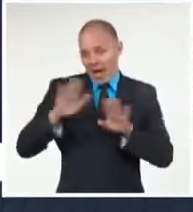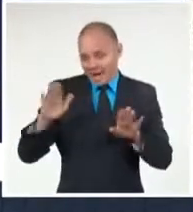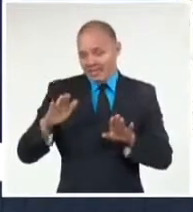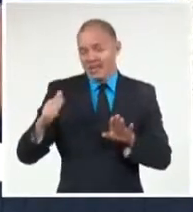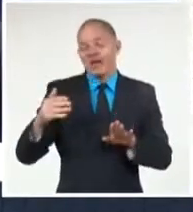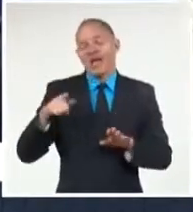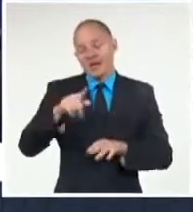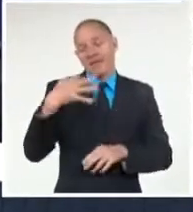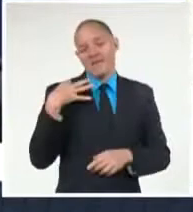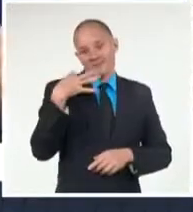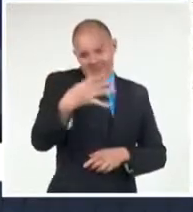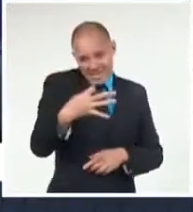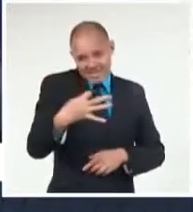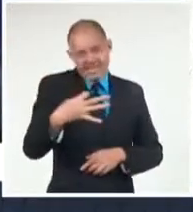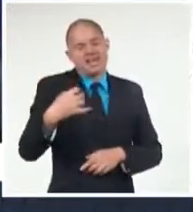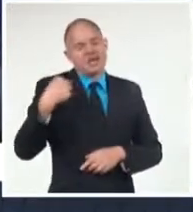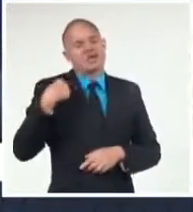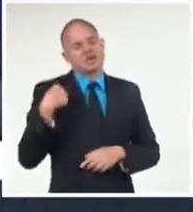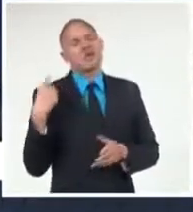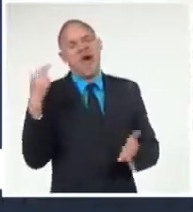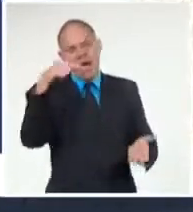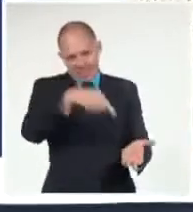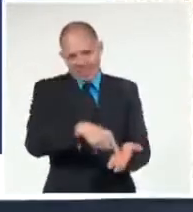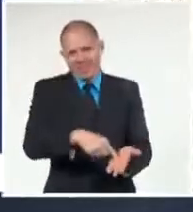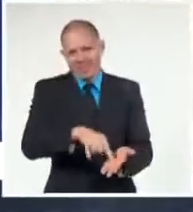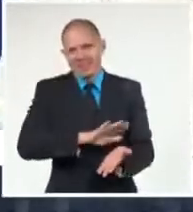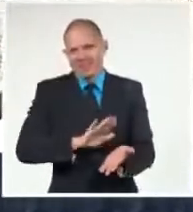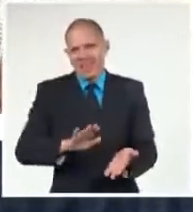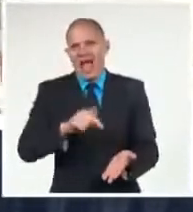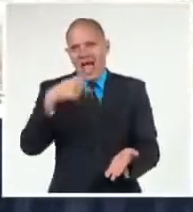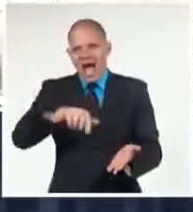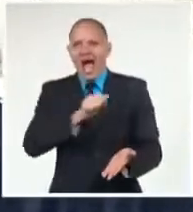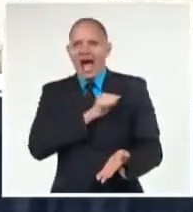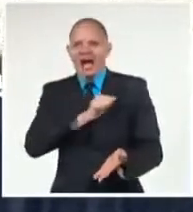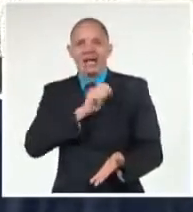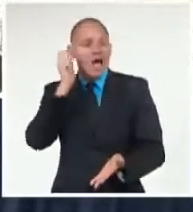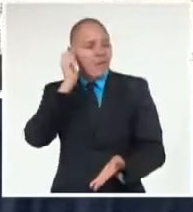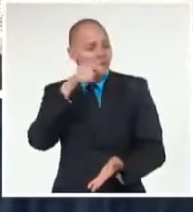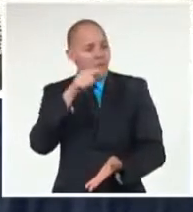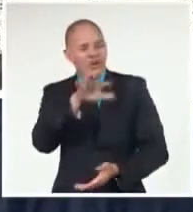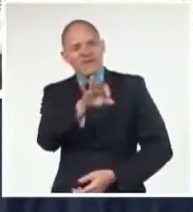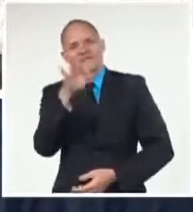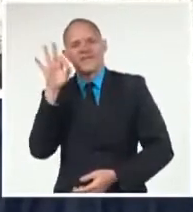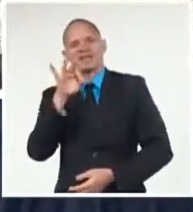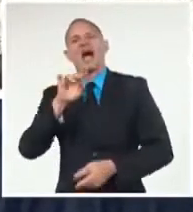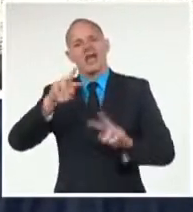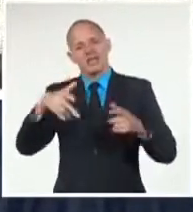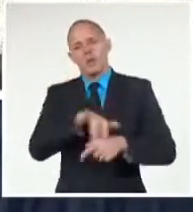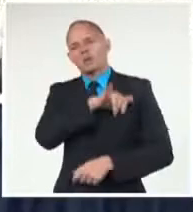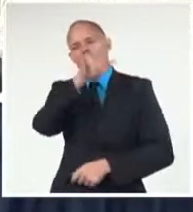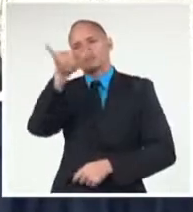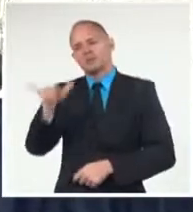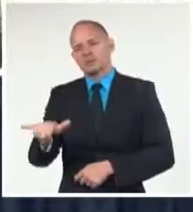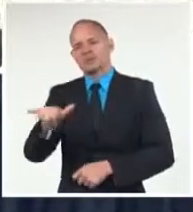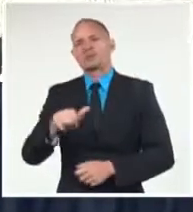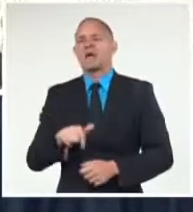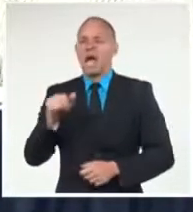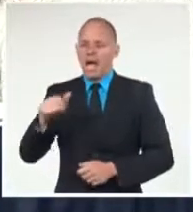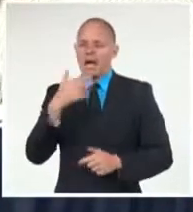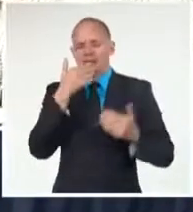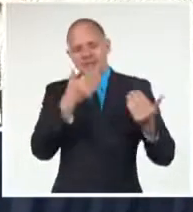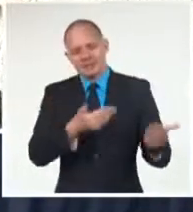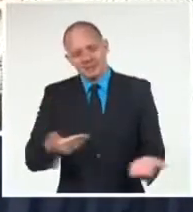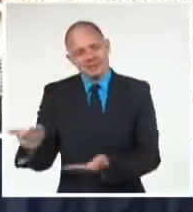ella, entre los amigos no hay deuda, pero queremos que Mía visite a Cuba y Mía será recibida en Cuba con todo cariño y con todo